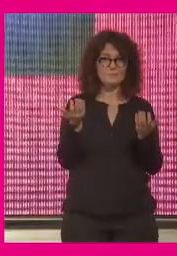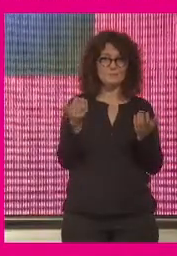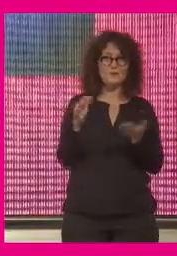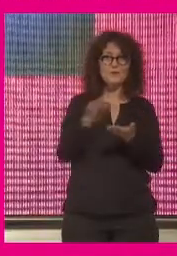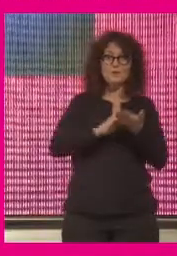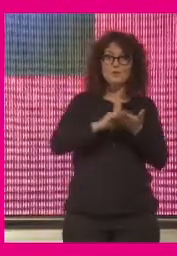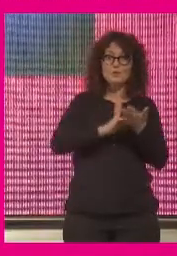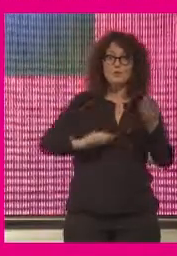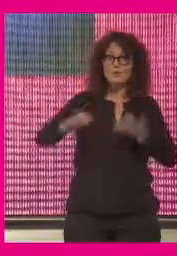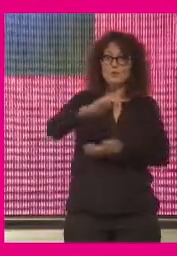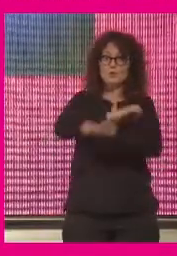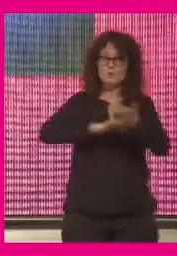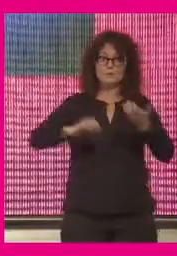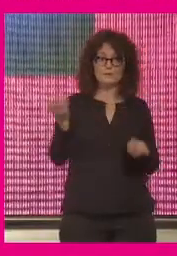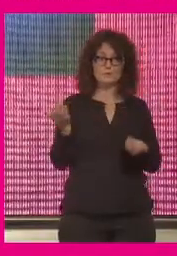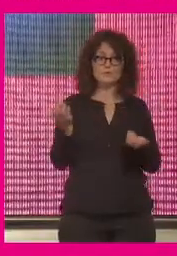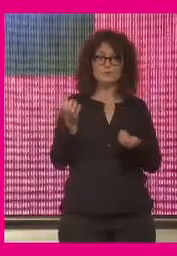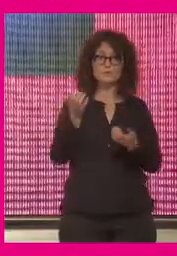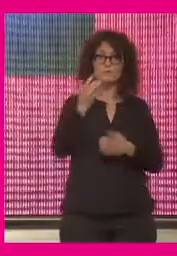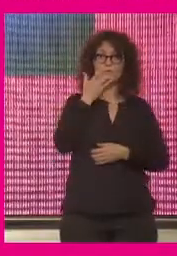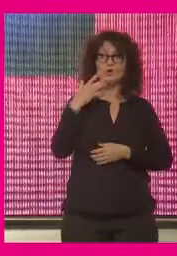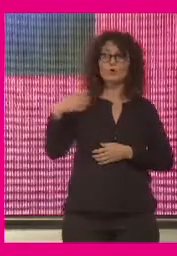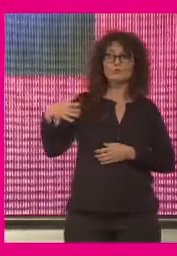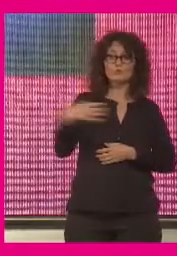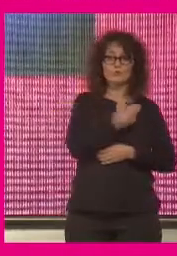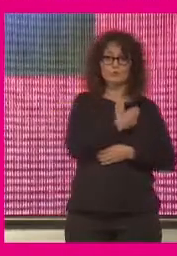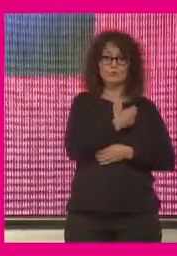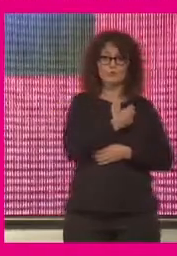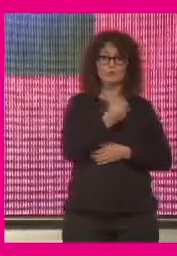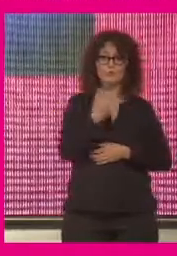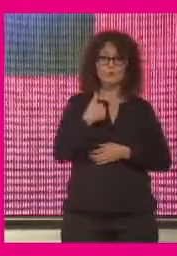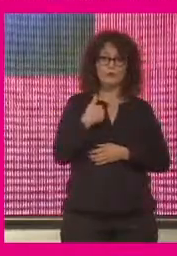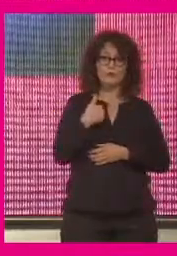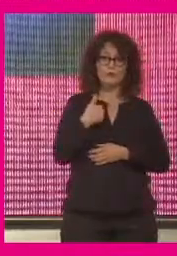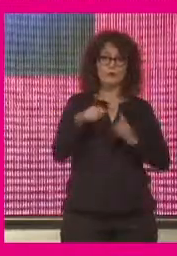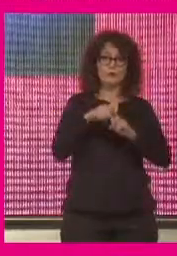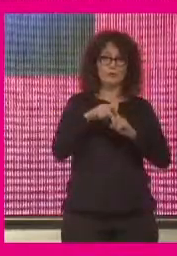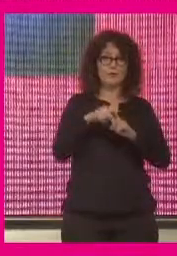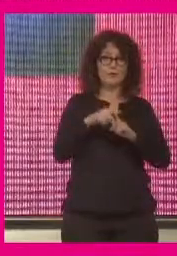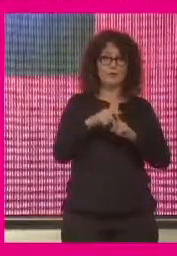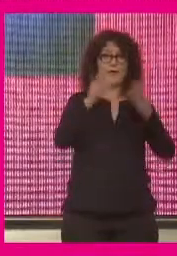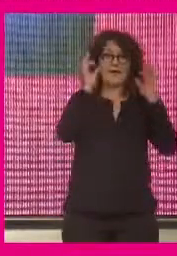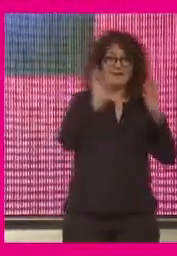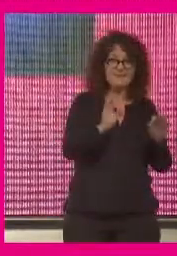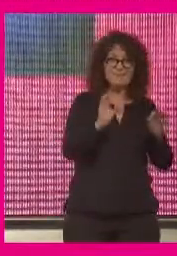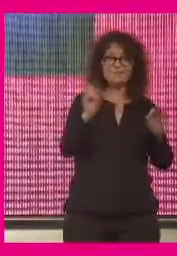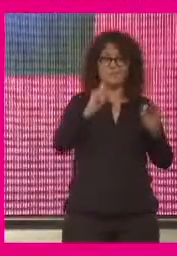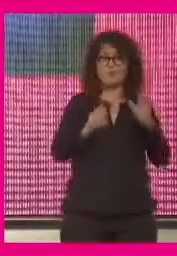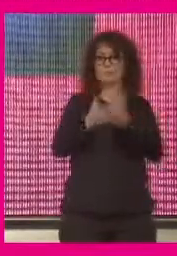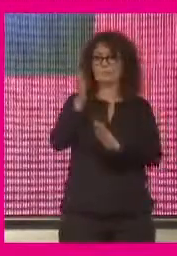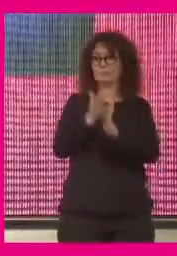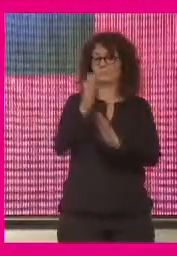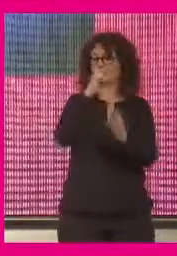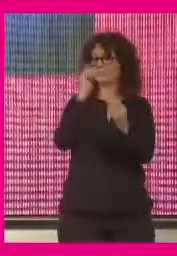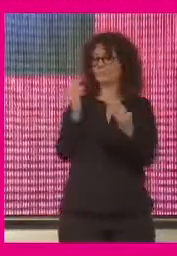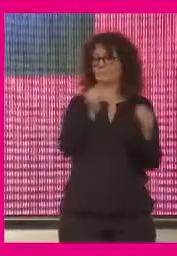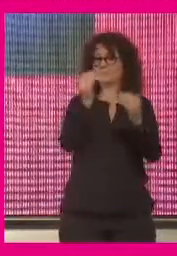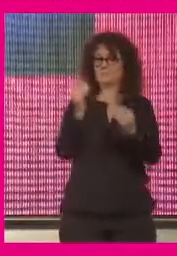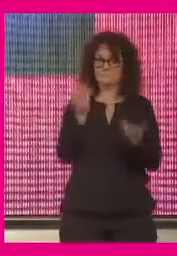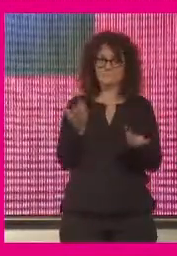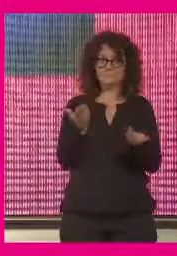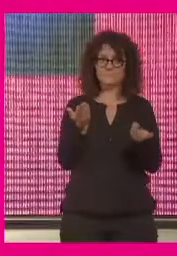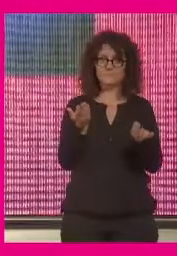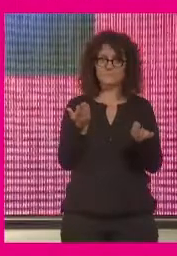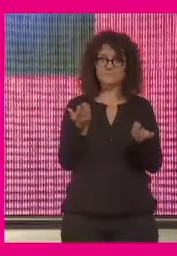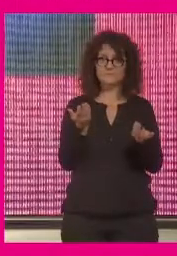resolución de conflictos éticos cuando no todo es determinista y que es probabilista quien toma esa decisión yo creo que hay esa esperanza no sé si lo veis